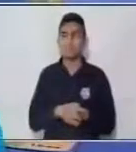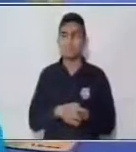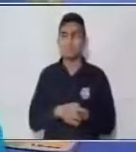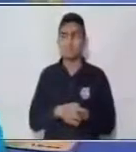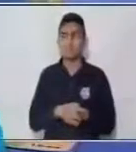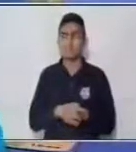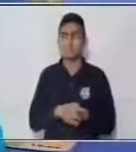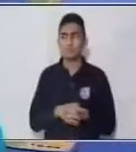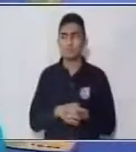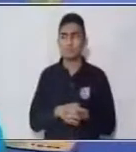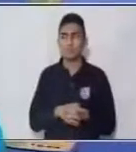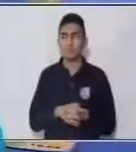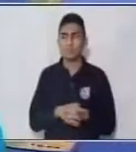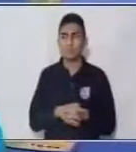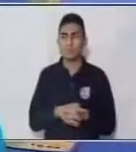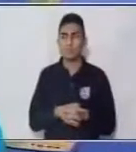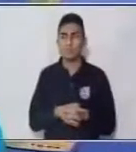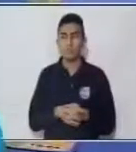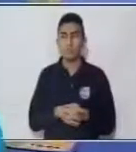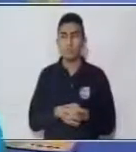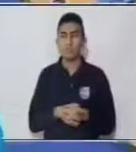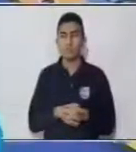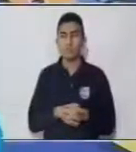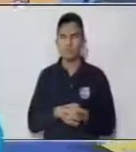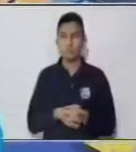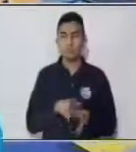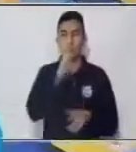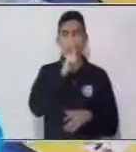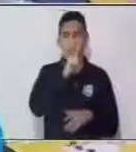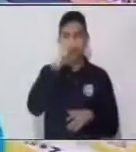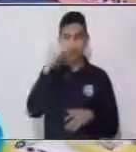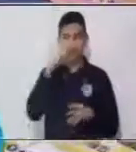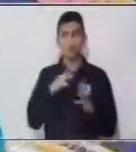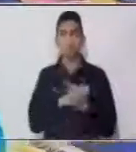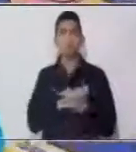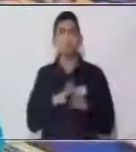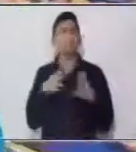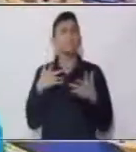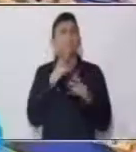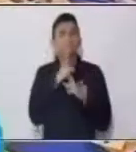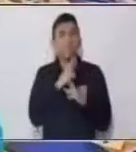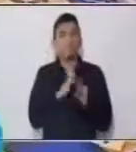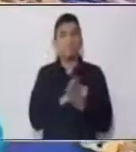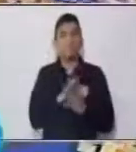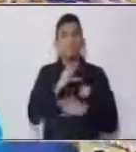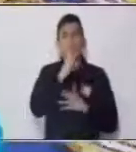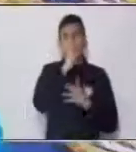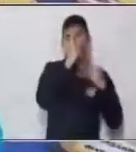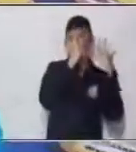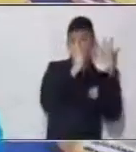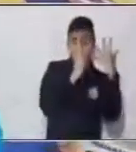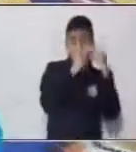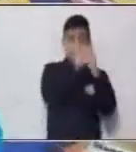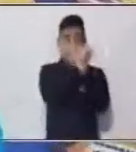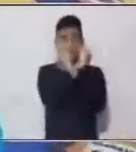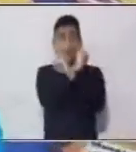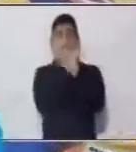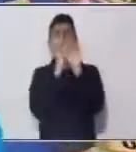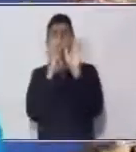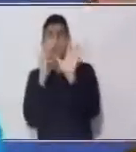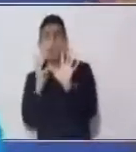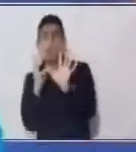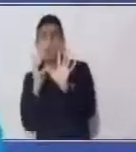Dos Uno, dos Aquí dice Siete por siete